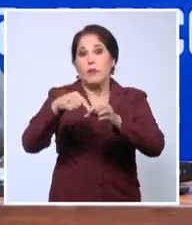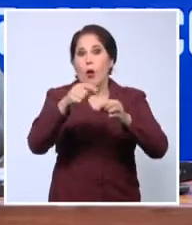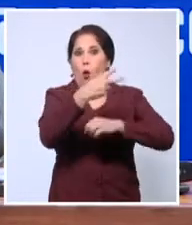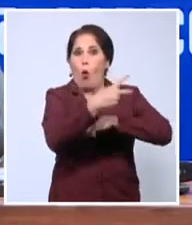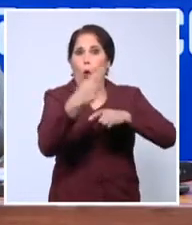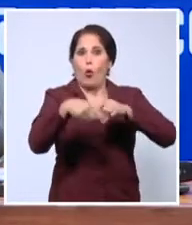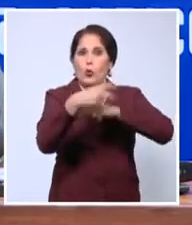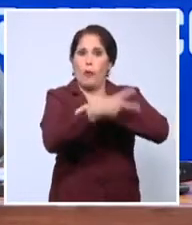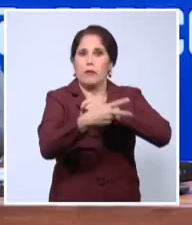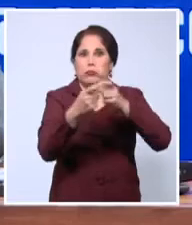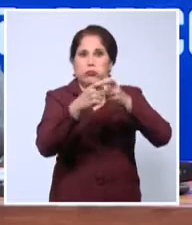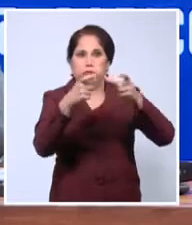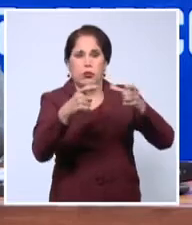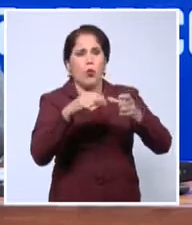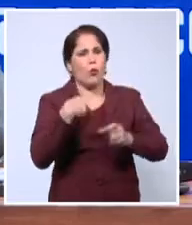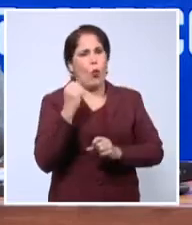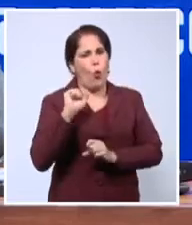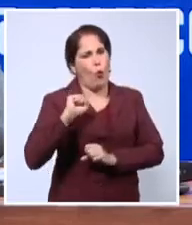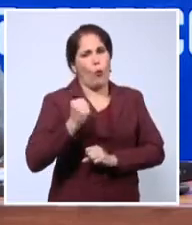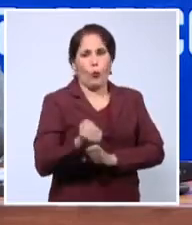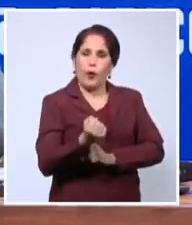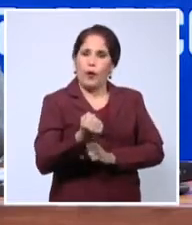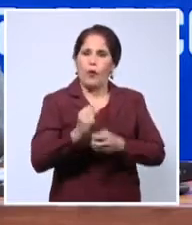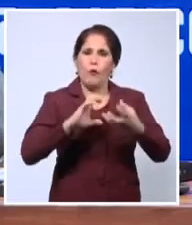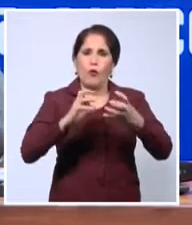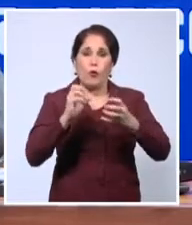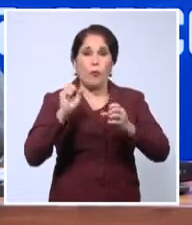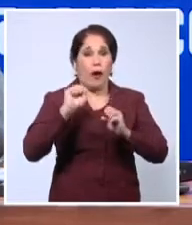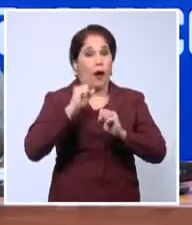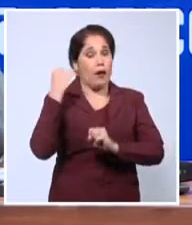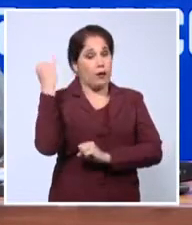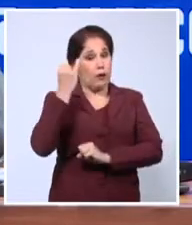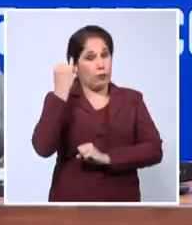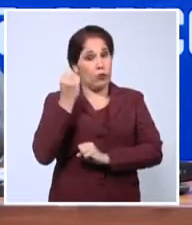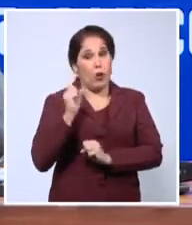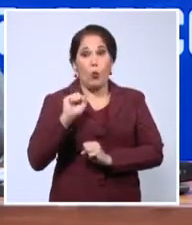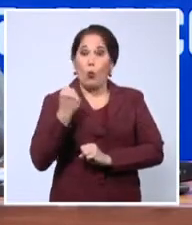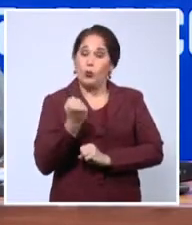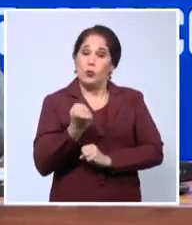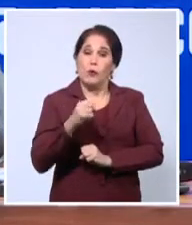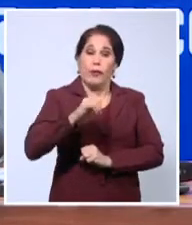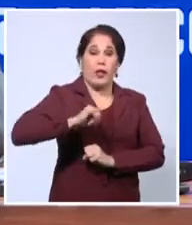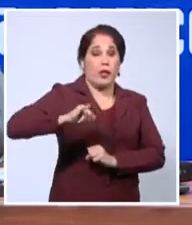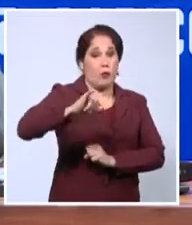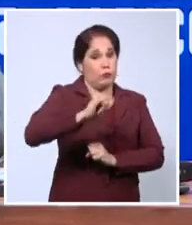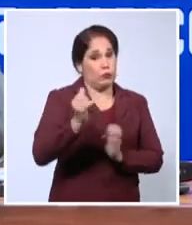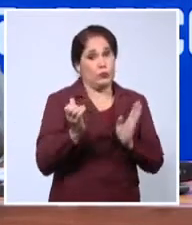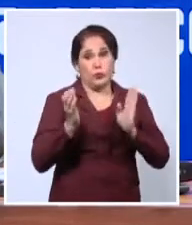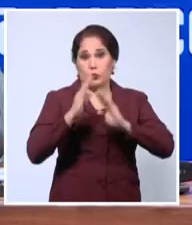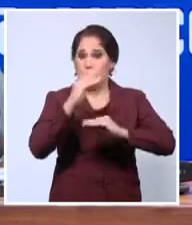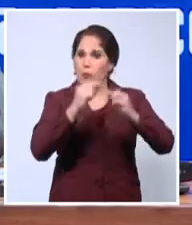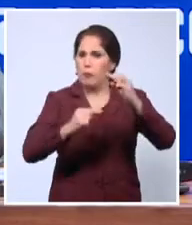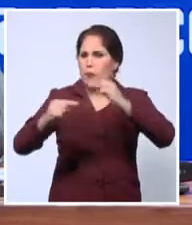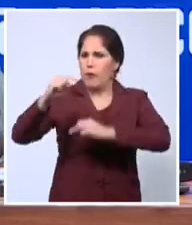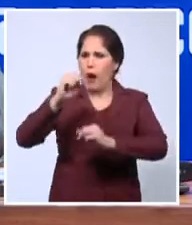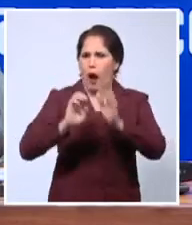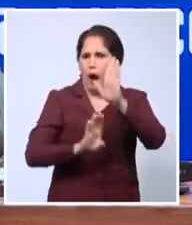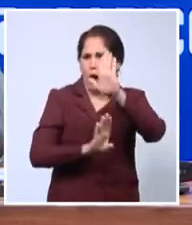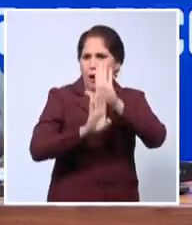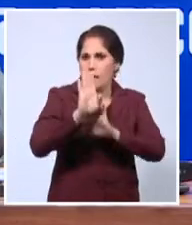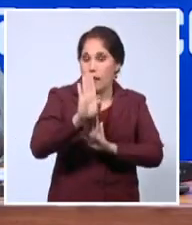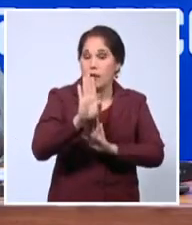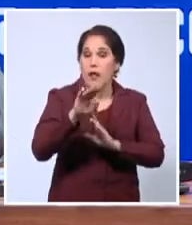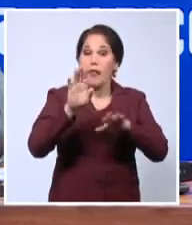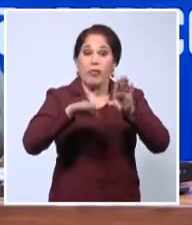obligados a convivir en un sistema internacional injusto y desigual, que prioriza el avance y los beneficios